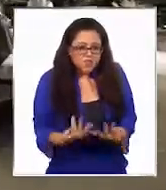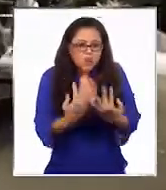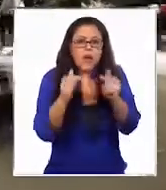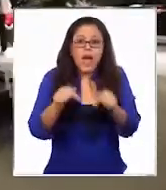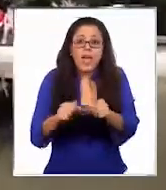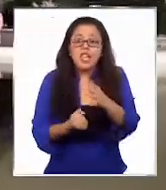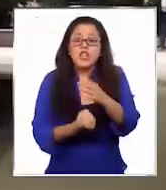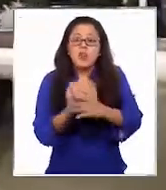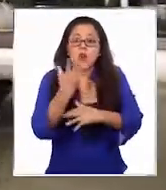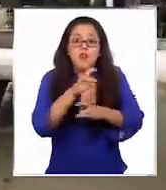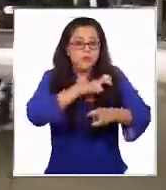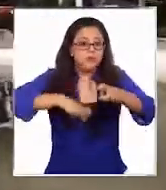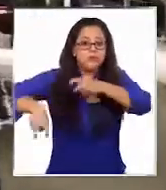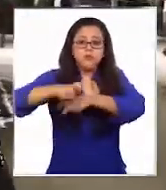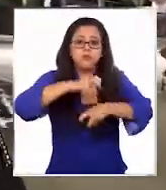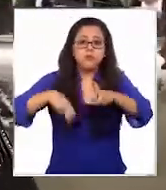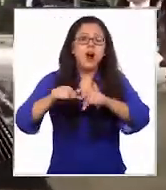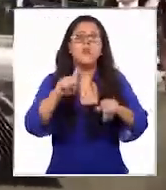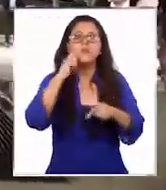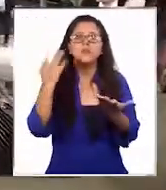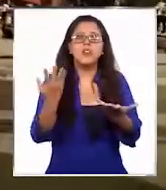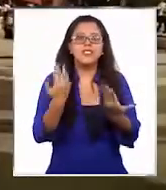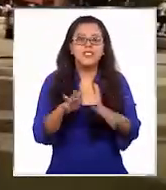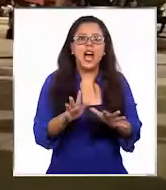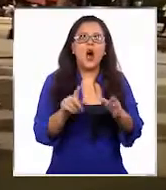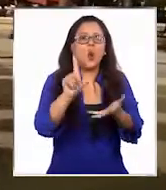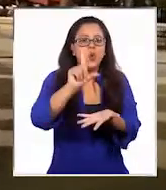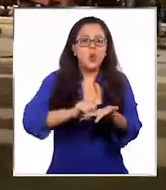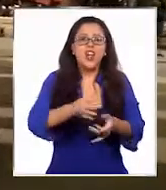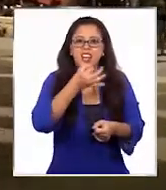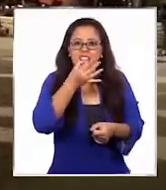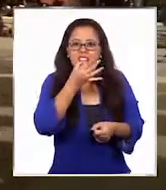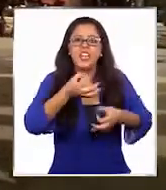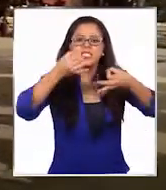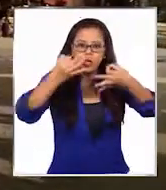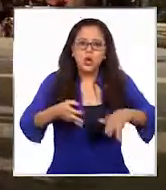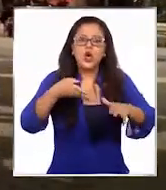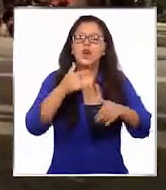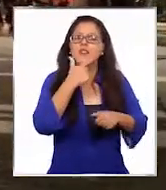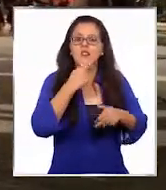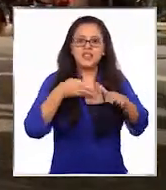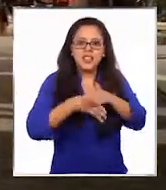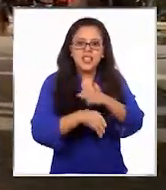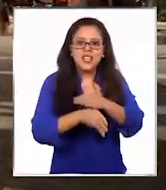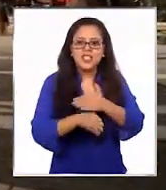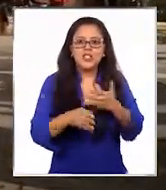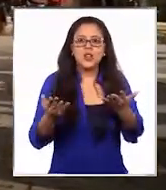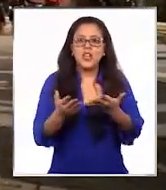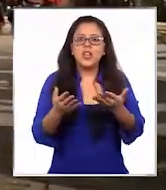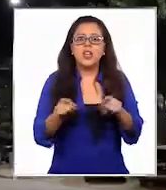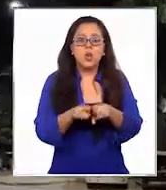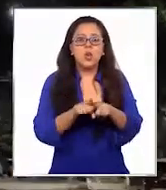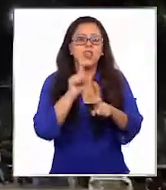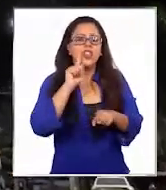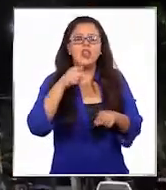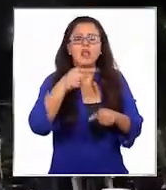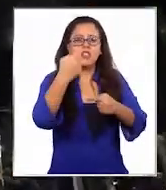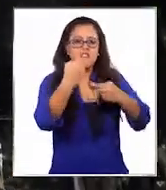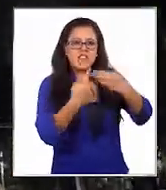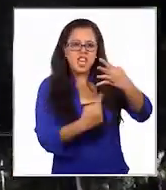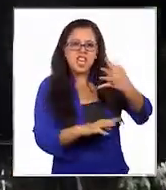Este nuevo paseo peatonal busca generar un área verde segura y de fácil acceso, compuesta por hormigón pulido,